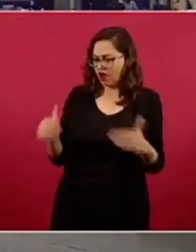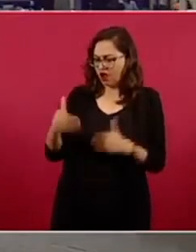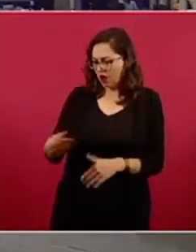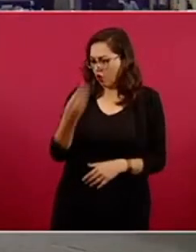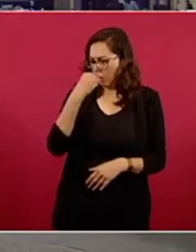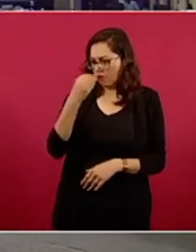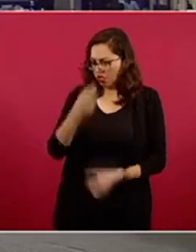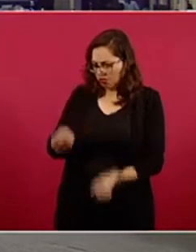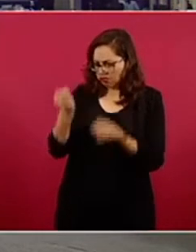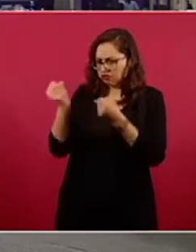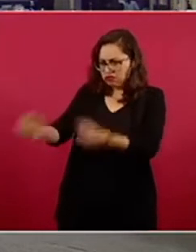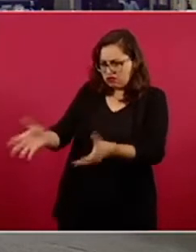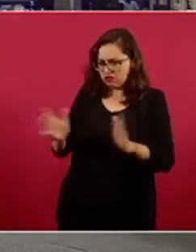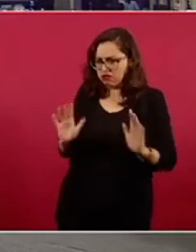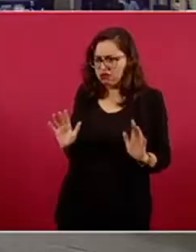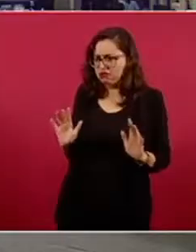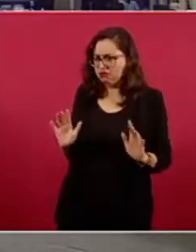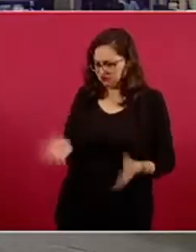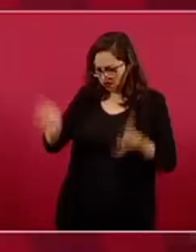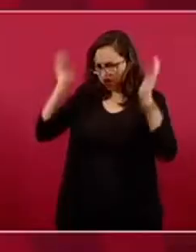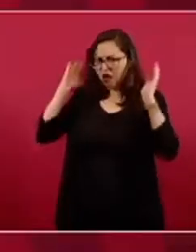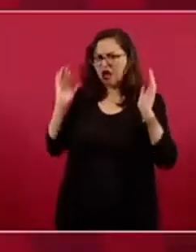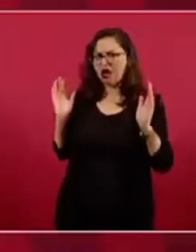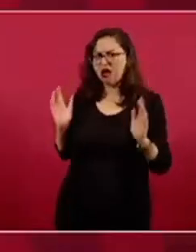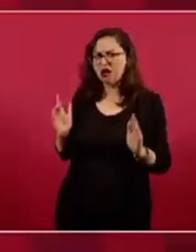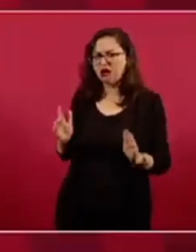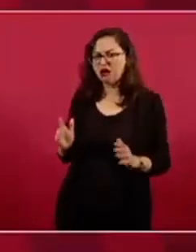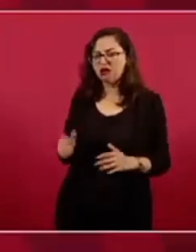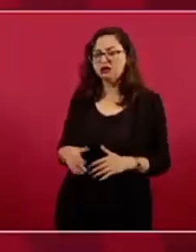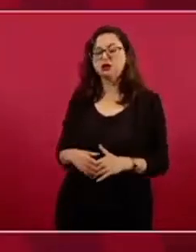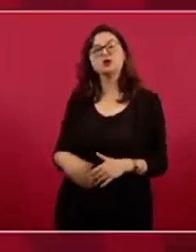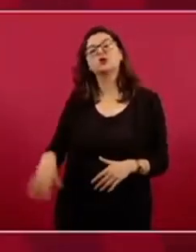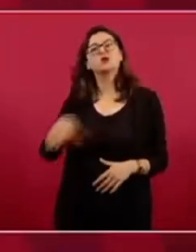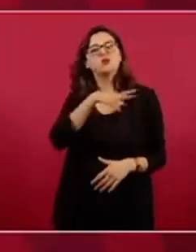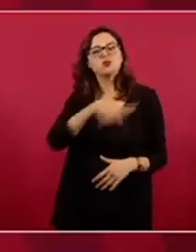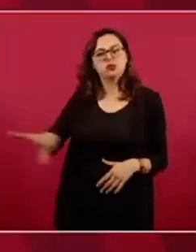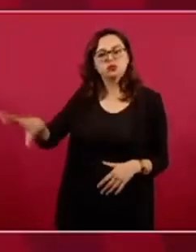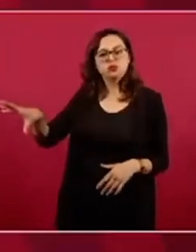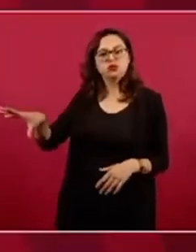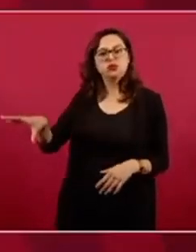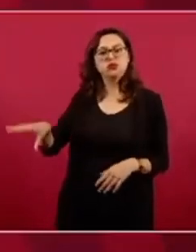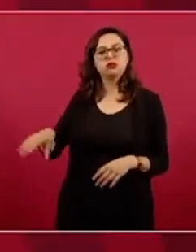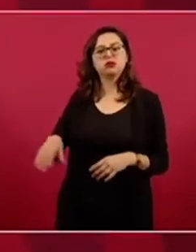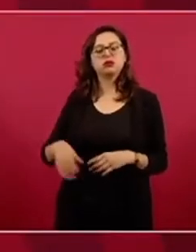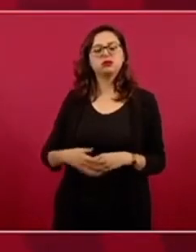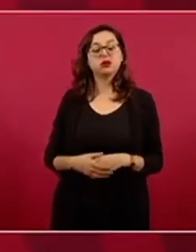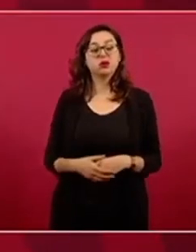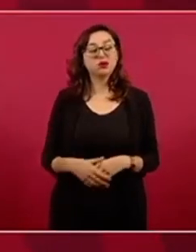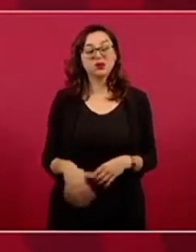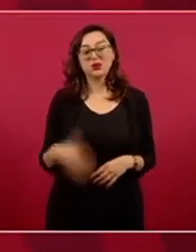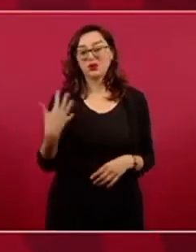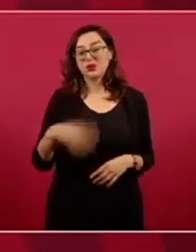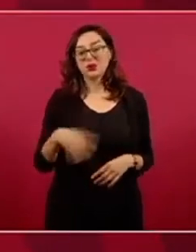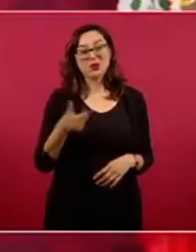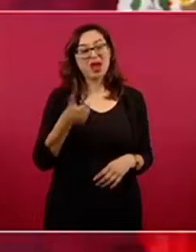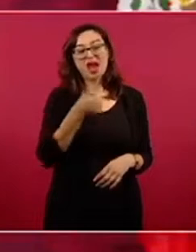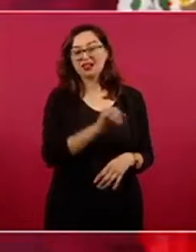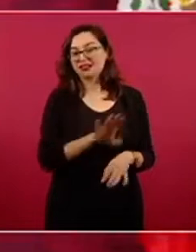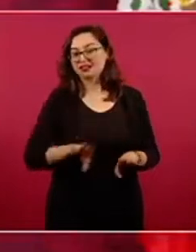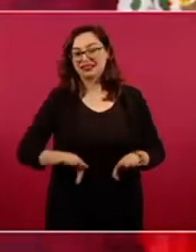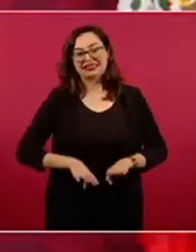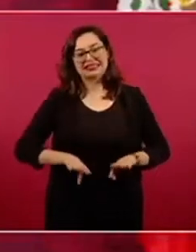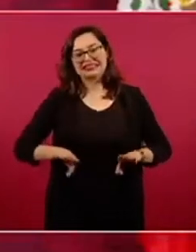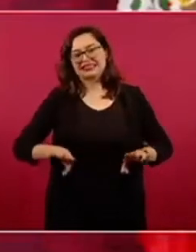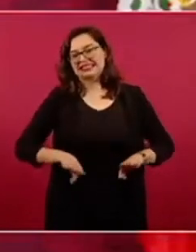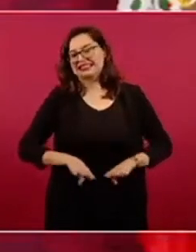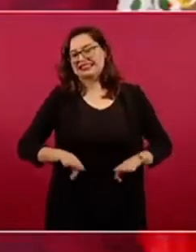¿ya qué vienes a pedir? Porque son de lo más déspota, el conservador es